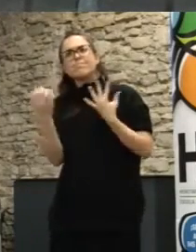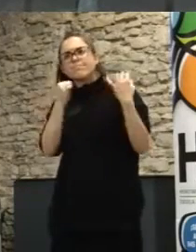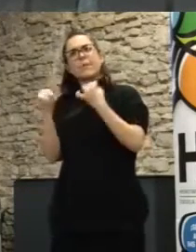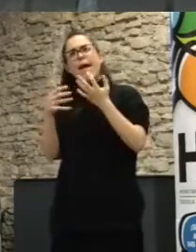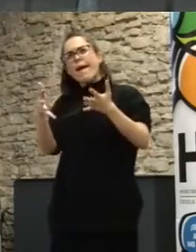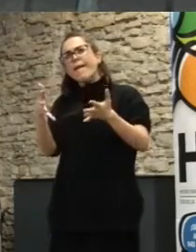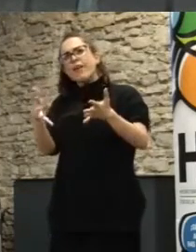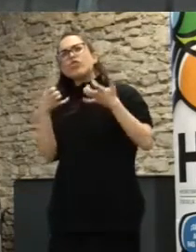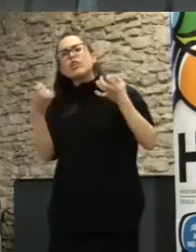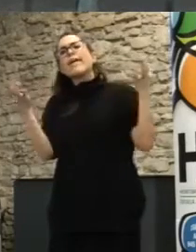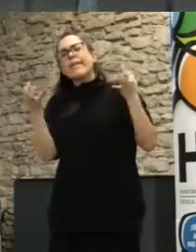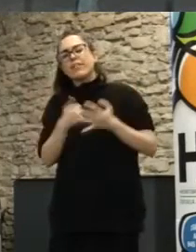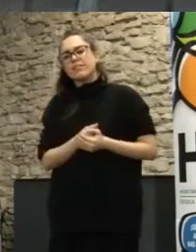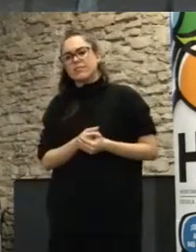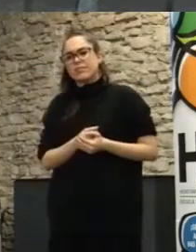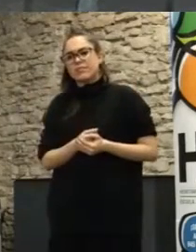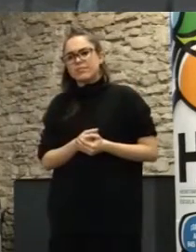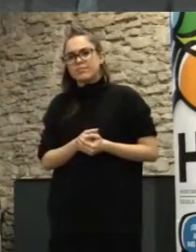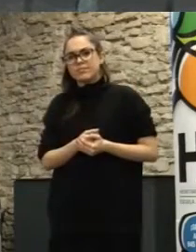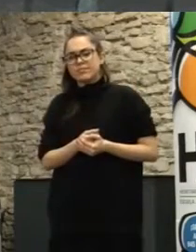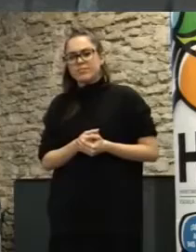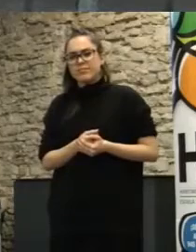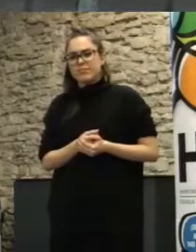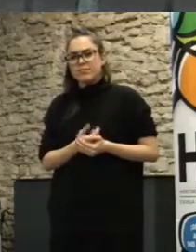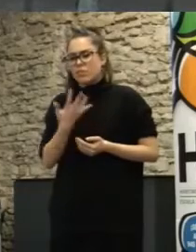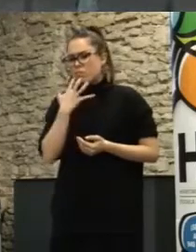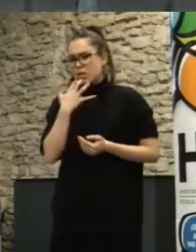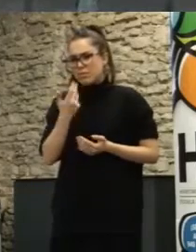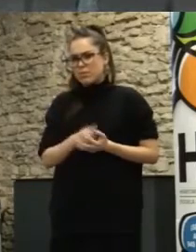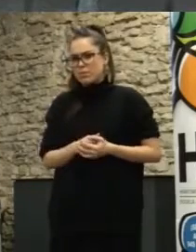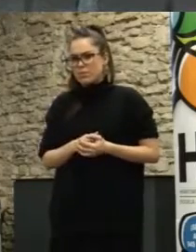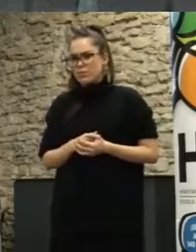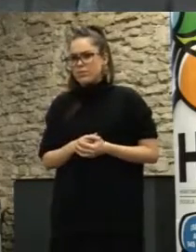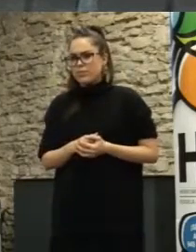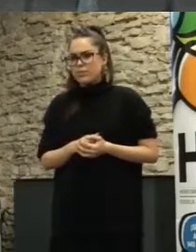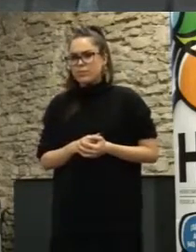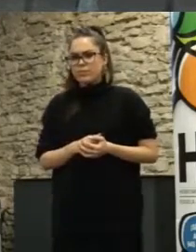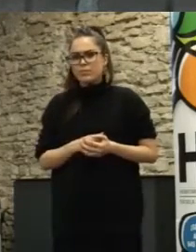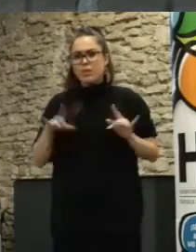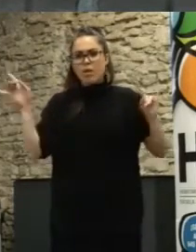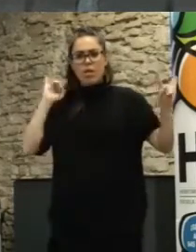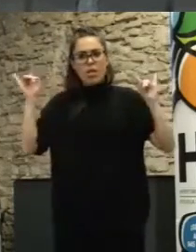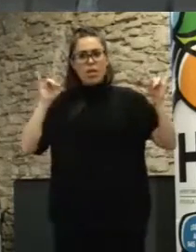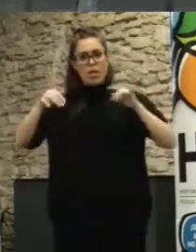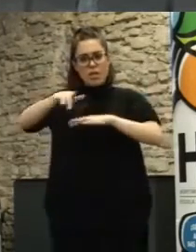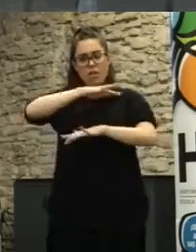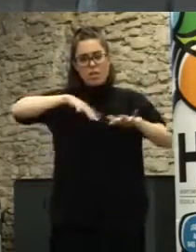colaboraciones un ejemplo concreto para el tema del ruido del ocio nocturno